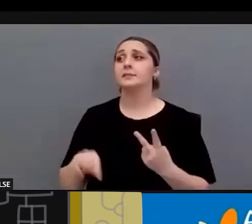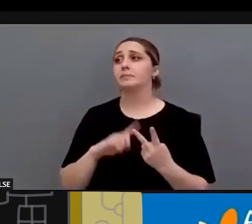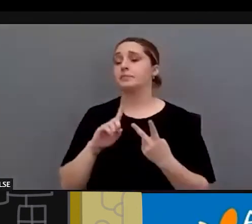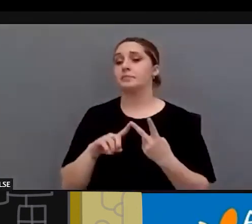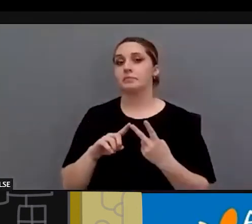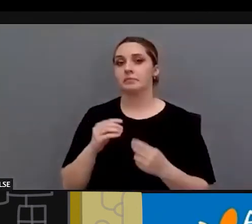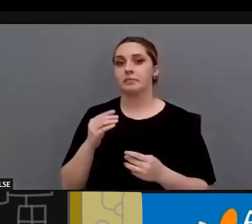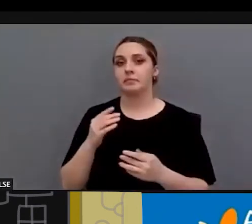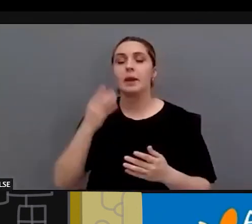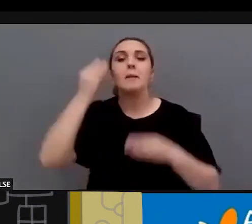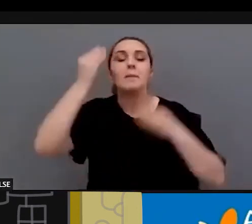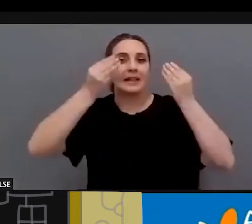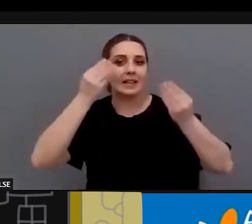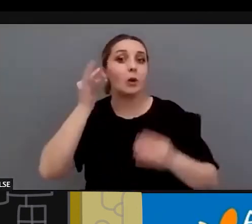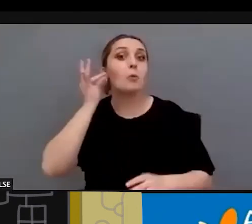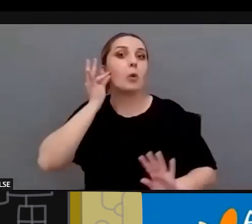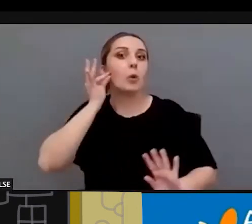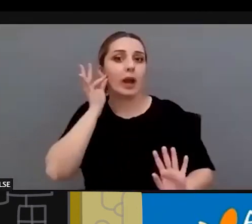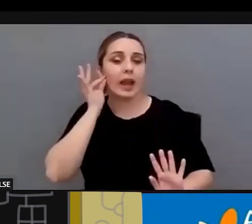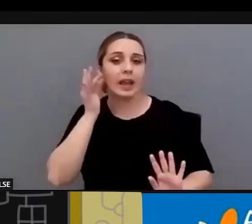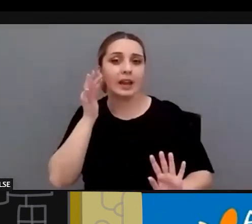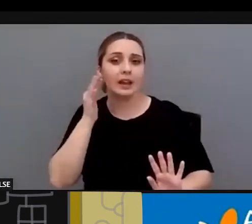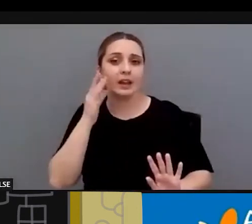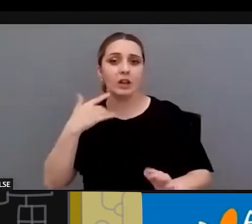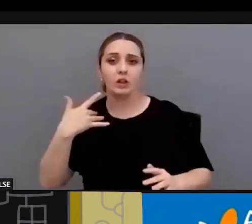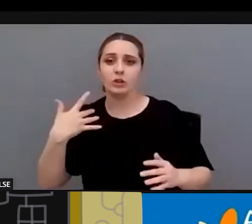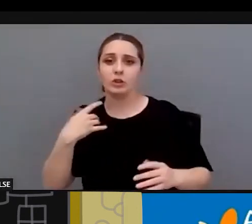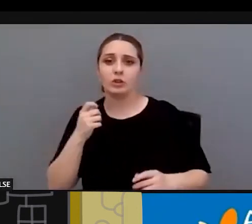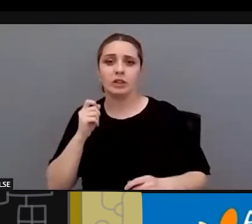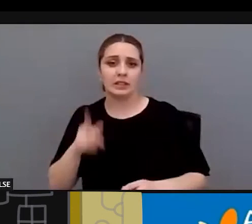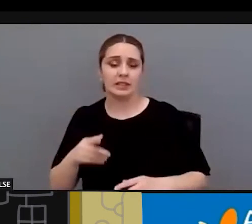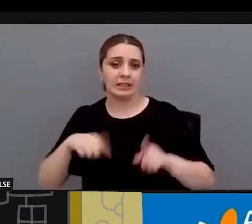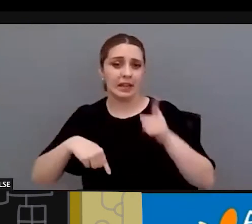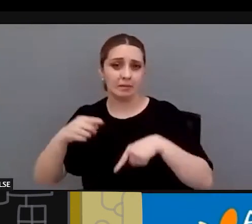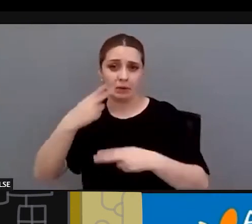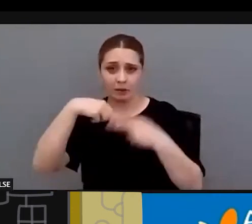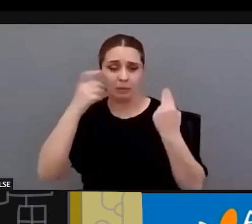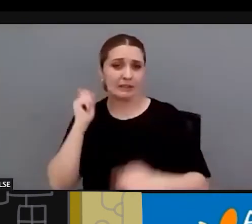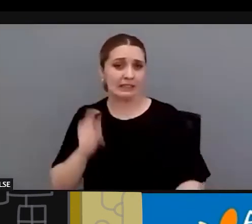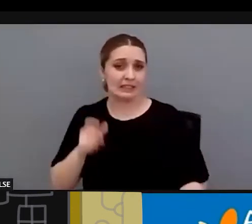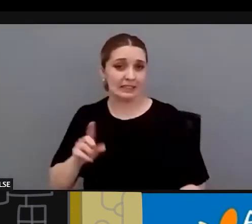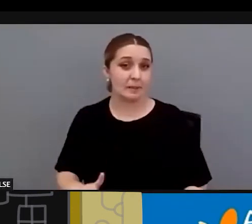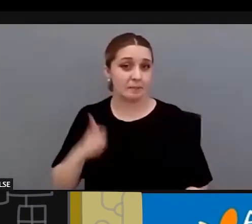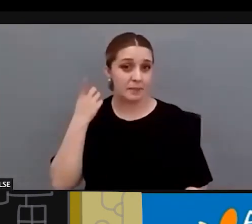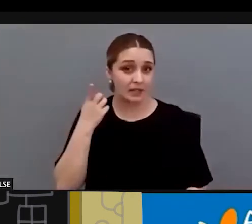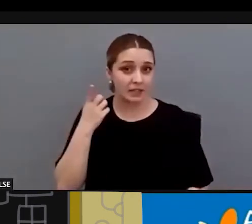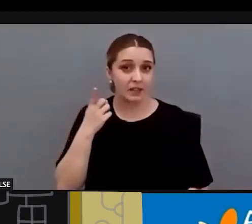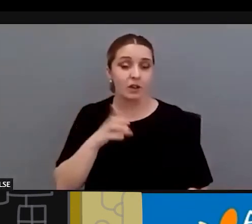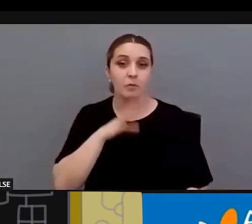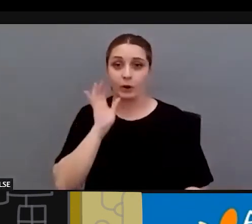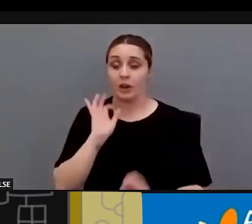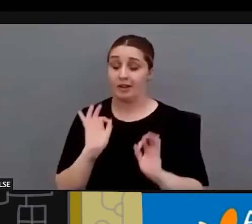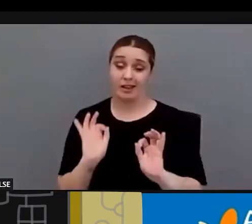pensando en que las mujeres somos las que más usamos el transporte público porque la gran diferencia está ahí